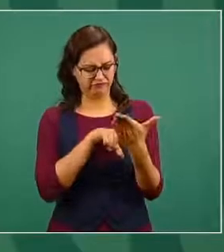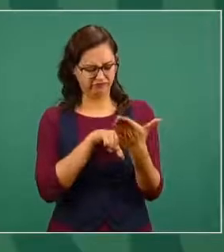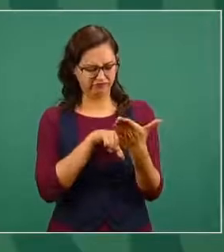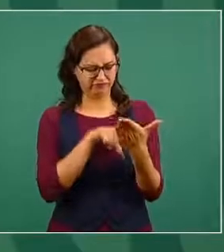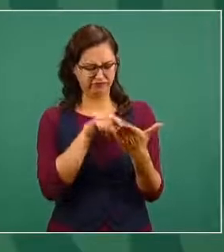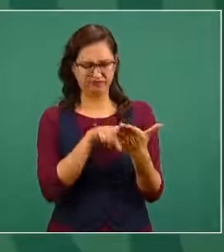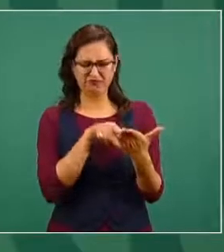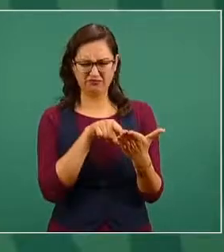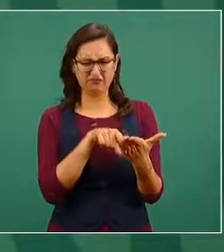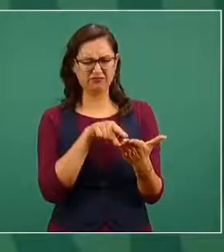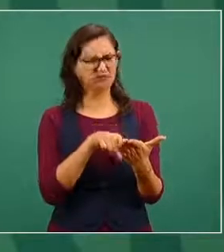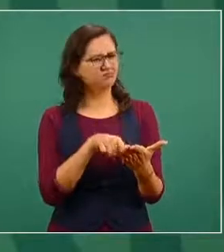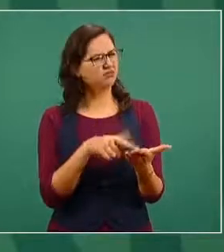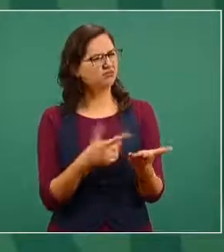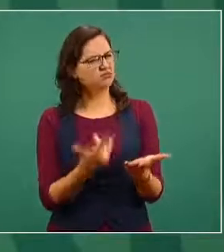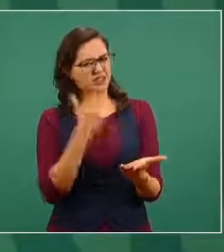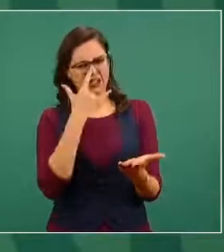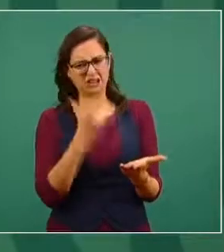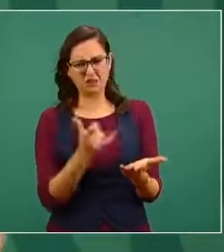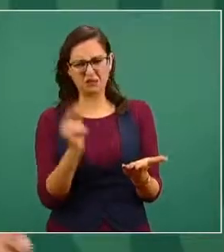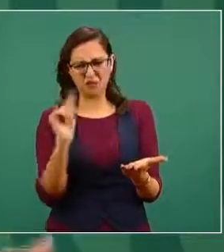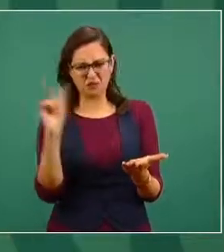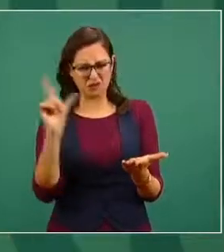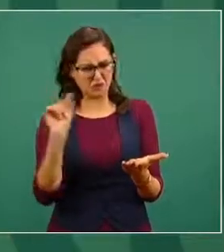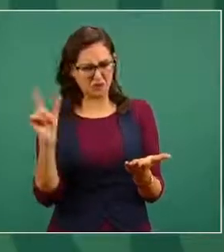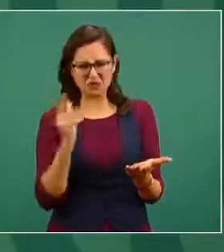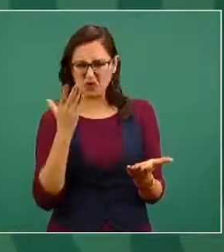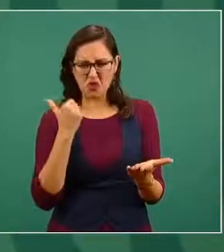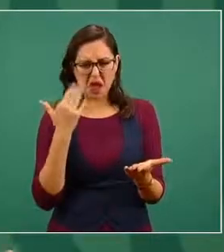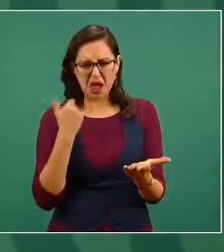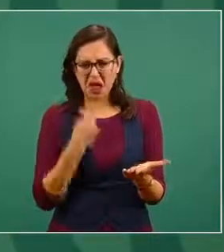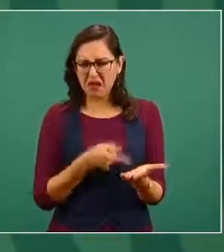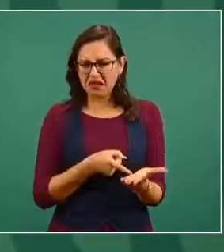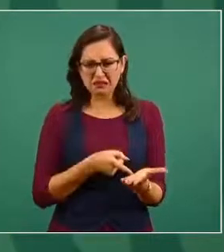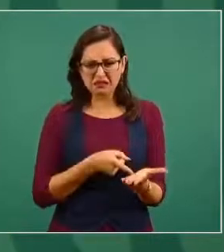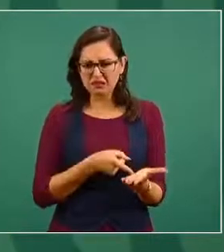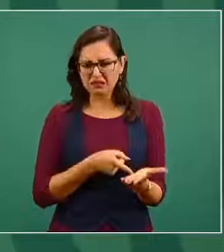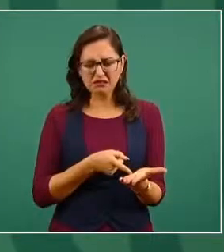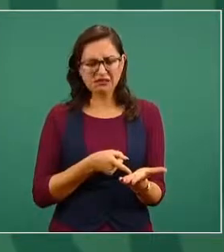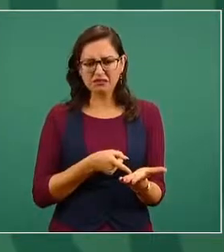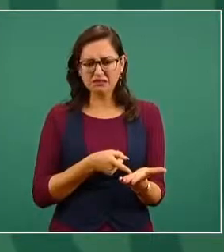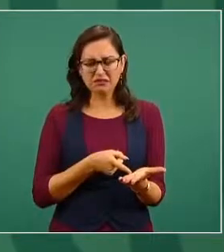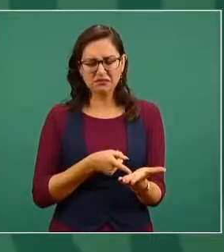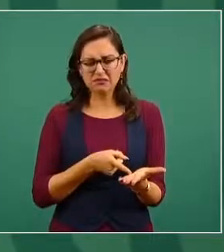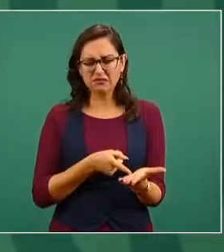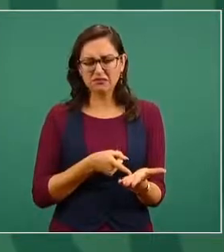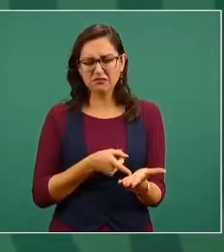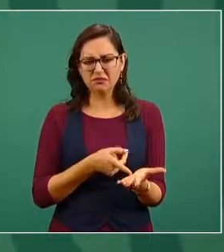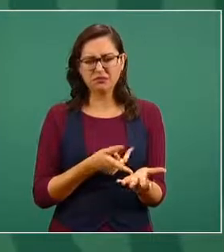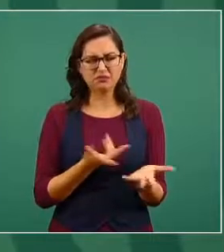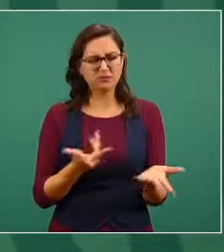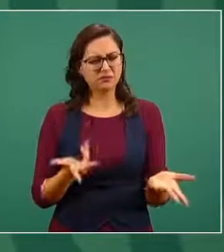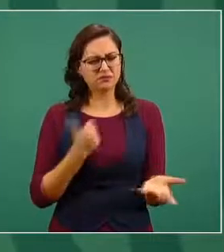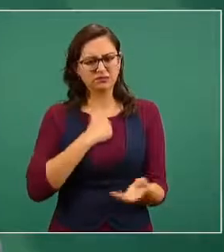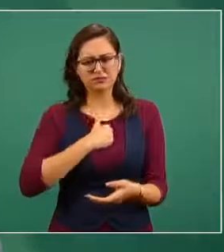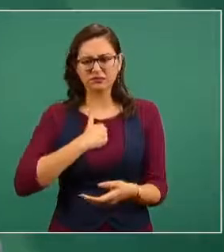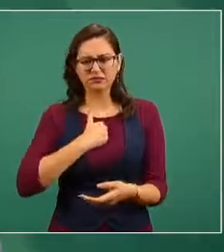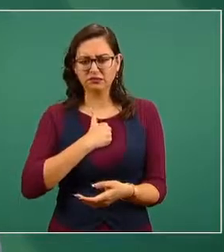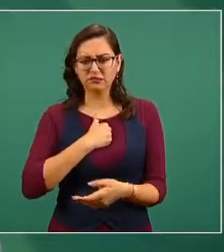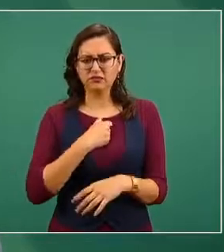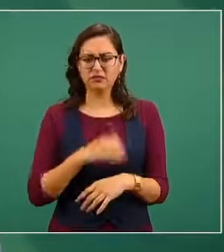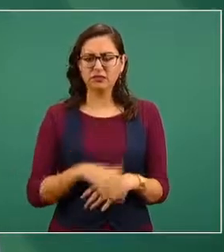se actuó pues muy a la ligera a pesar de que como lo dice la